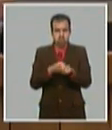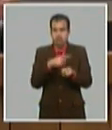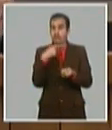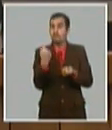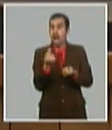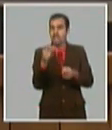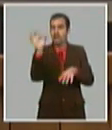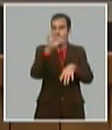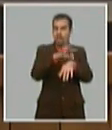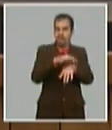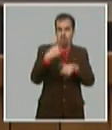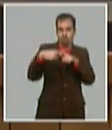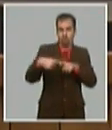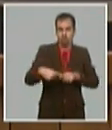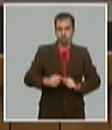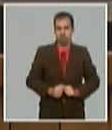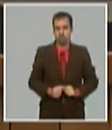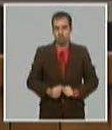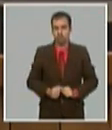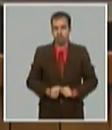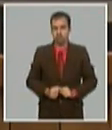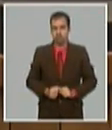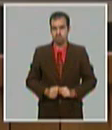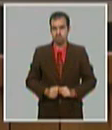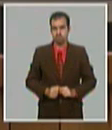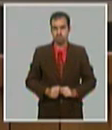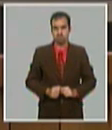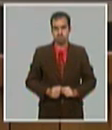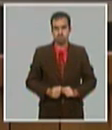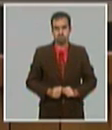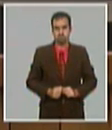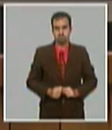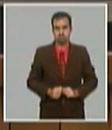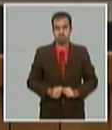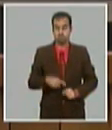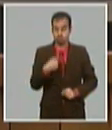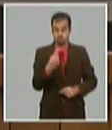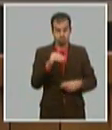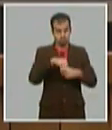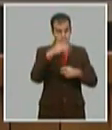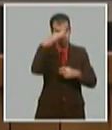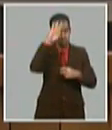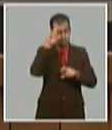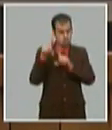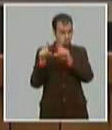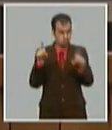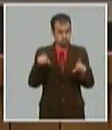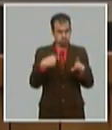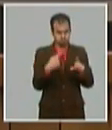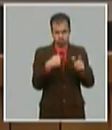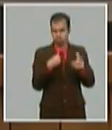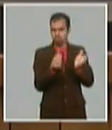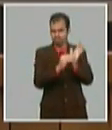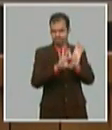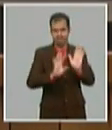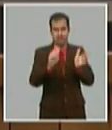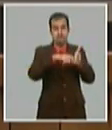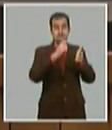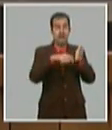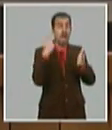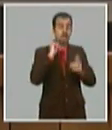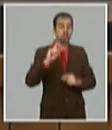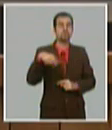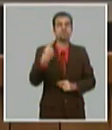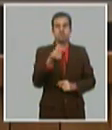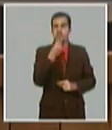que tenemos capacidad instalada en el país que no estamos explotando y ya tenemos un diseño también en el plan del próximo año